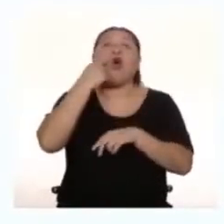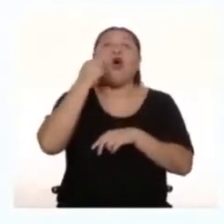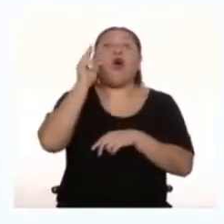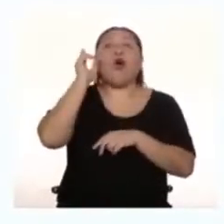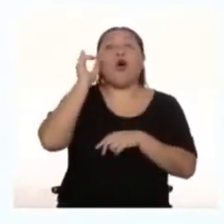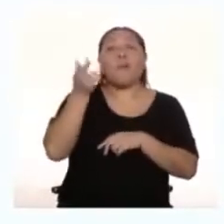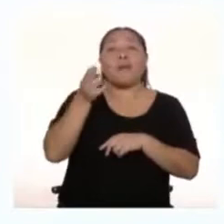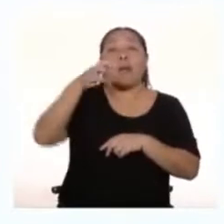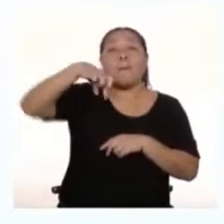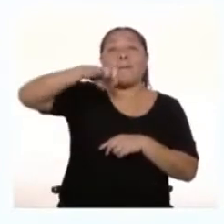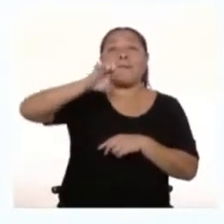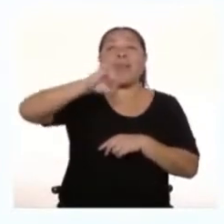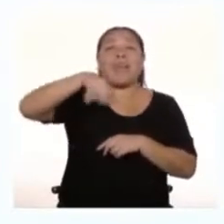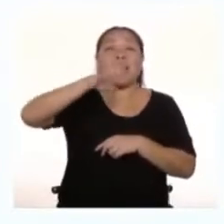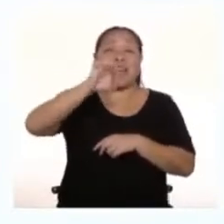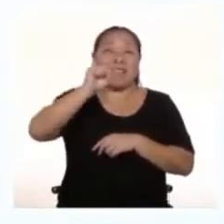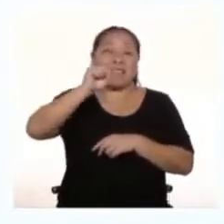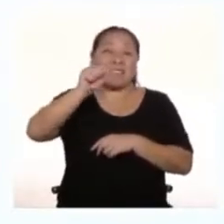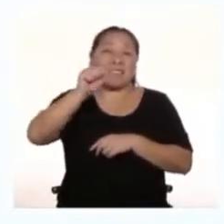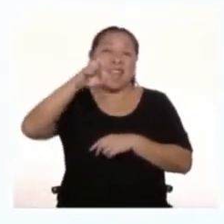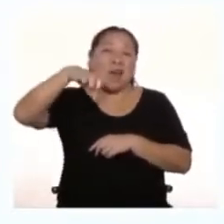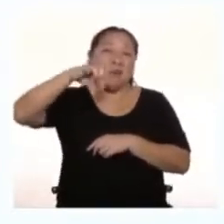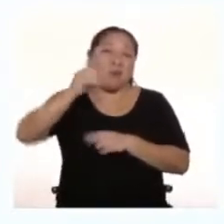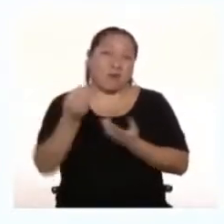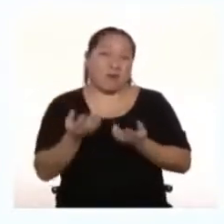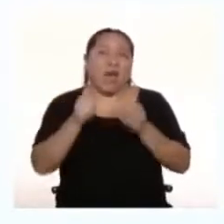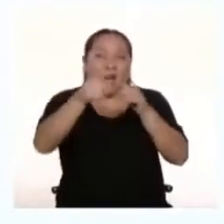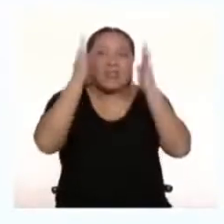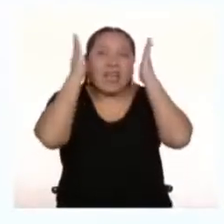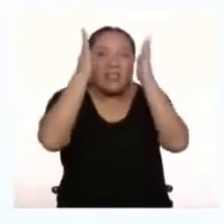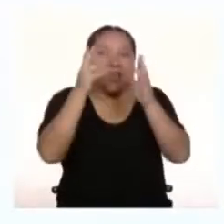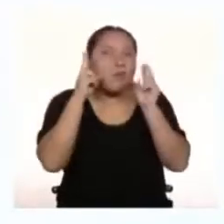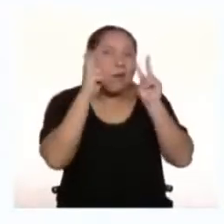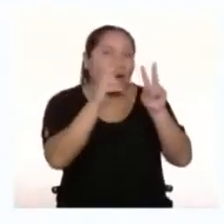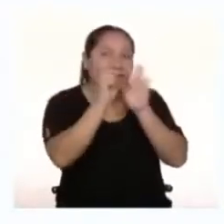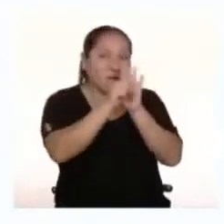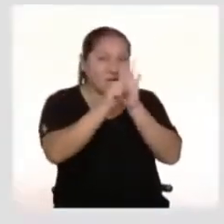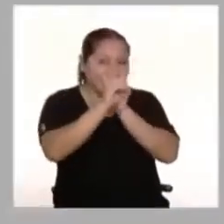de atención Al máximo Y vayamos a ver este video